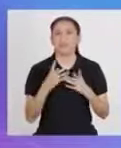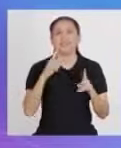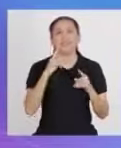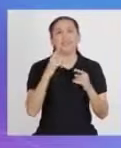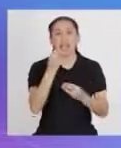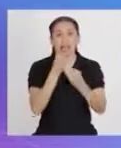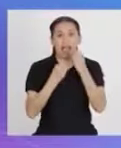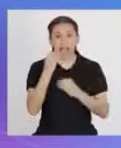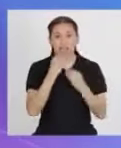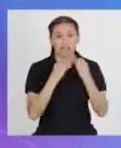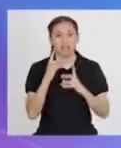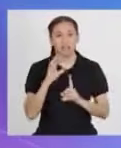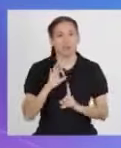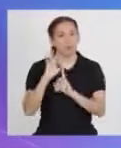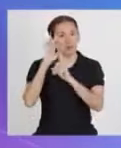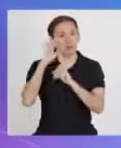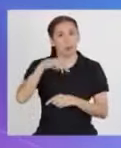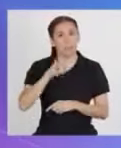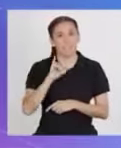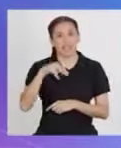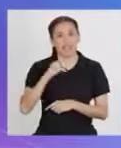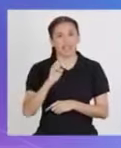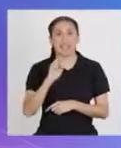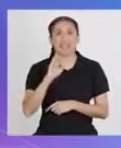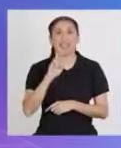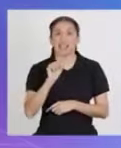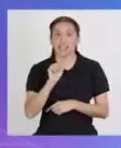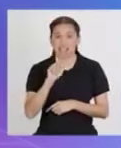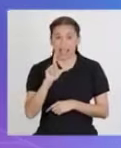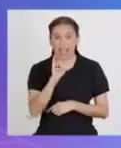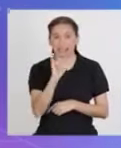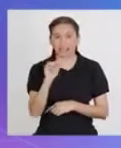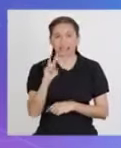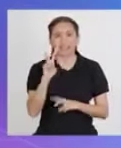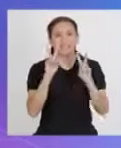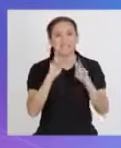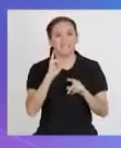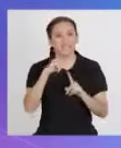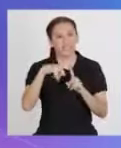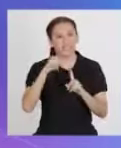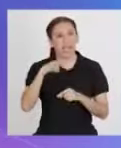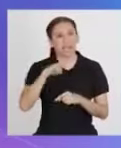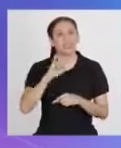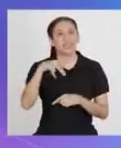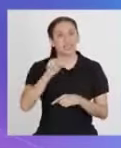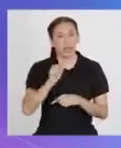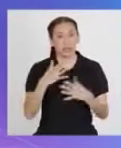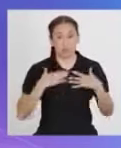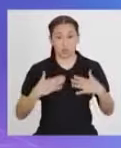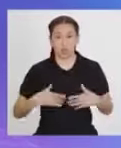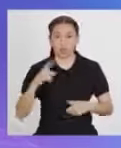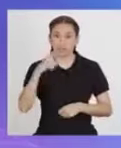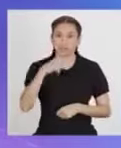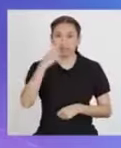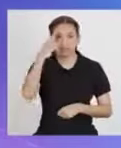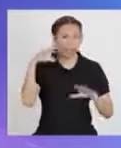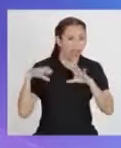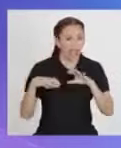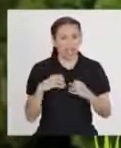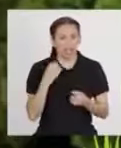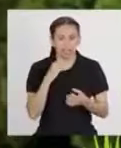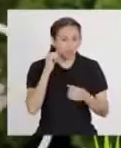trata de alimentos donde predominan los minerales y las vitaminas. Tu cuerpo los necesita para realizar muchas